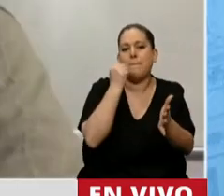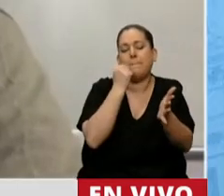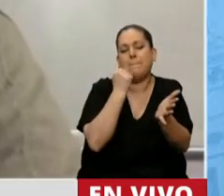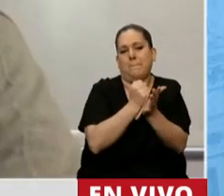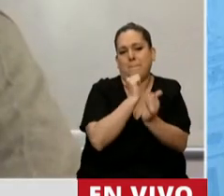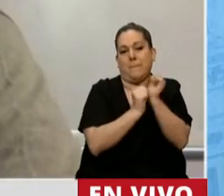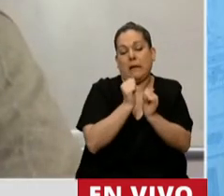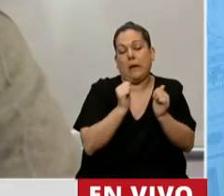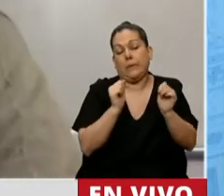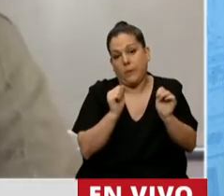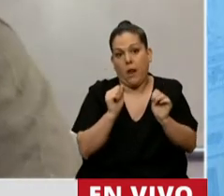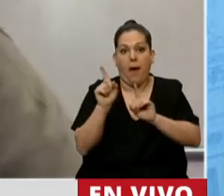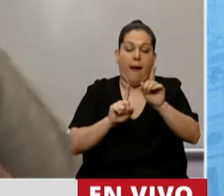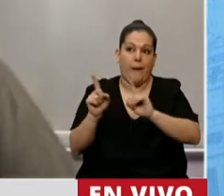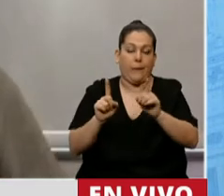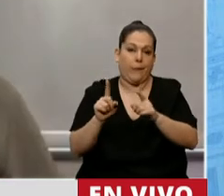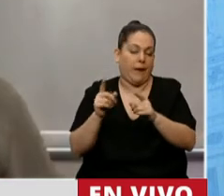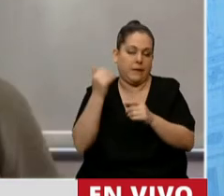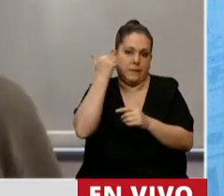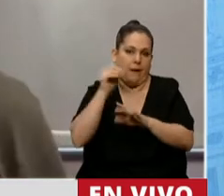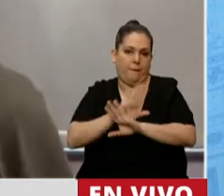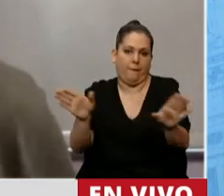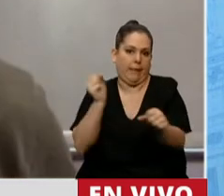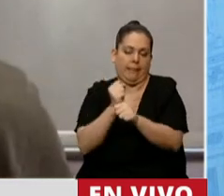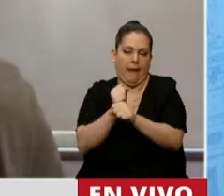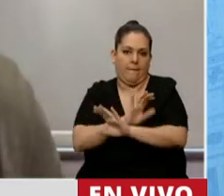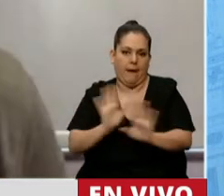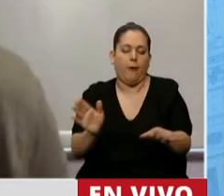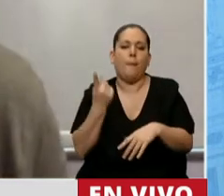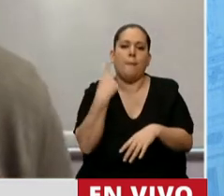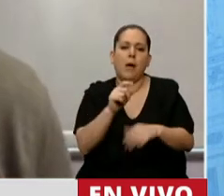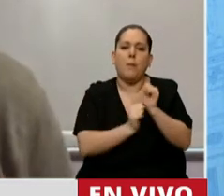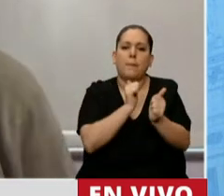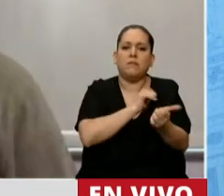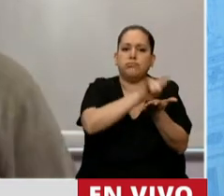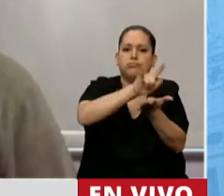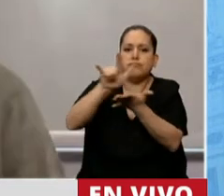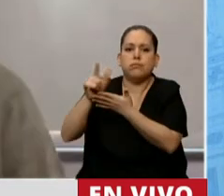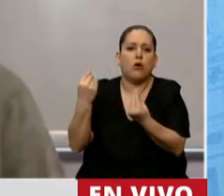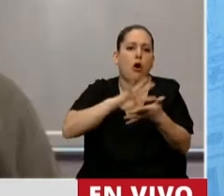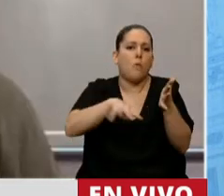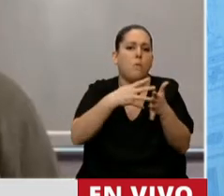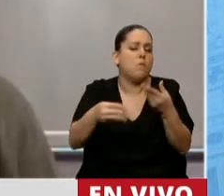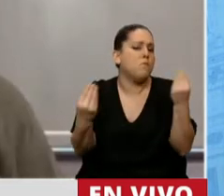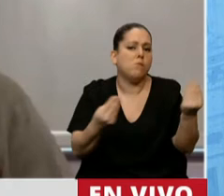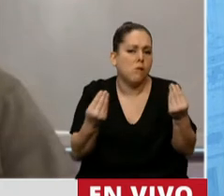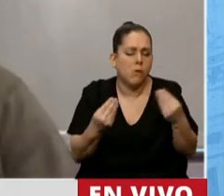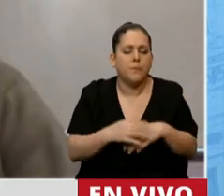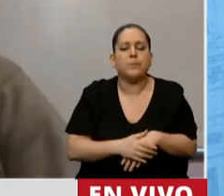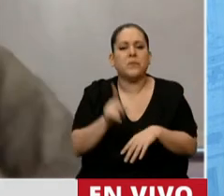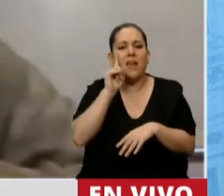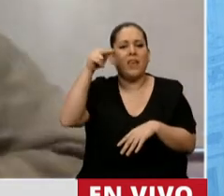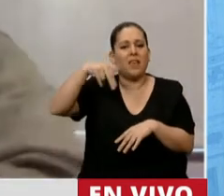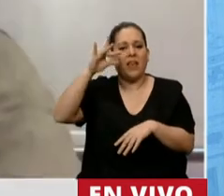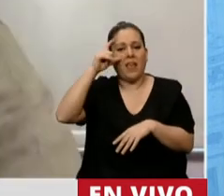quedando. Y por último, me tomo un atrevimiento, señor presidente, de preguntarle sobre el INDEC. que fijó la fecha de realización